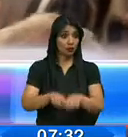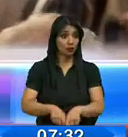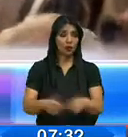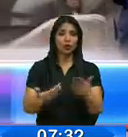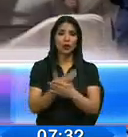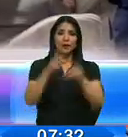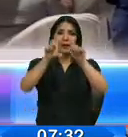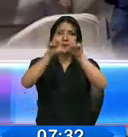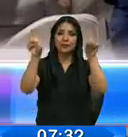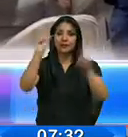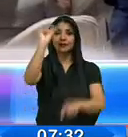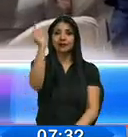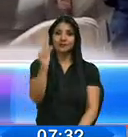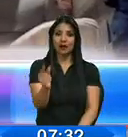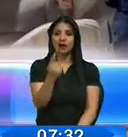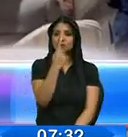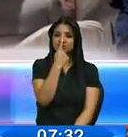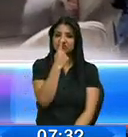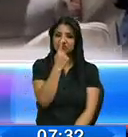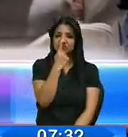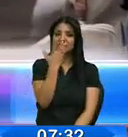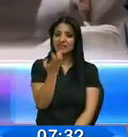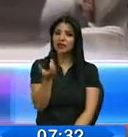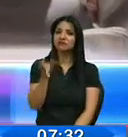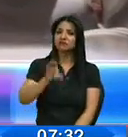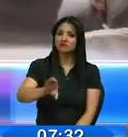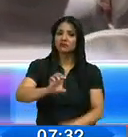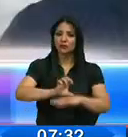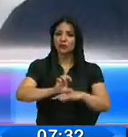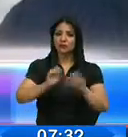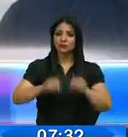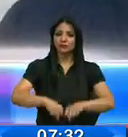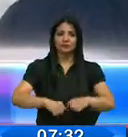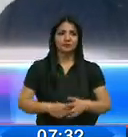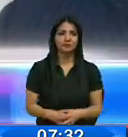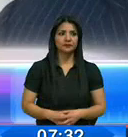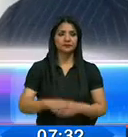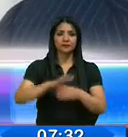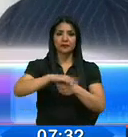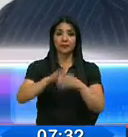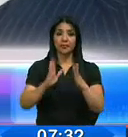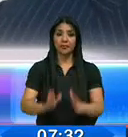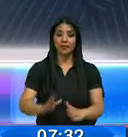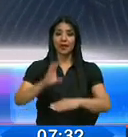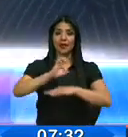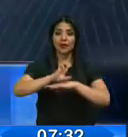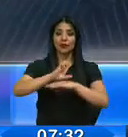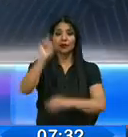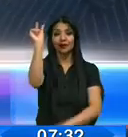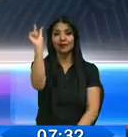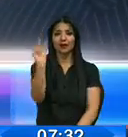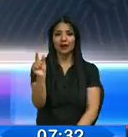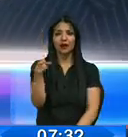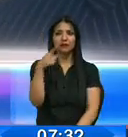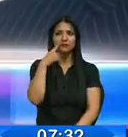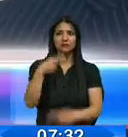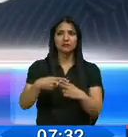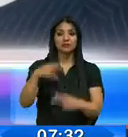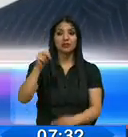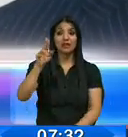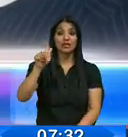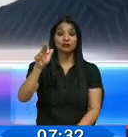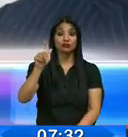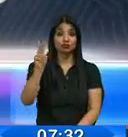italianas estarían interesadas en invertir en Ecuador. El embajador de Ecuador en Italia, el señor Nelson Robelli,